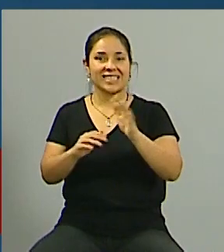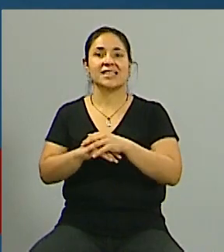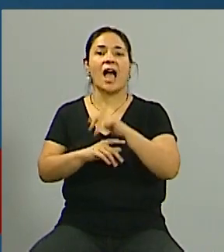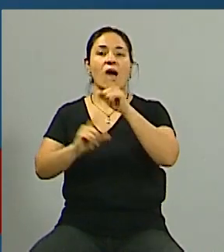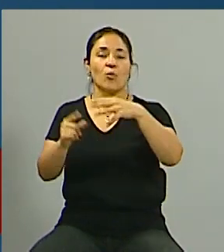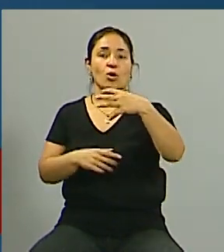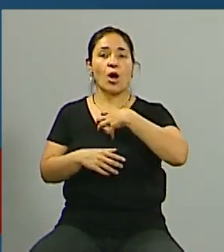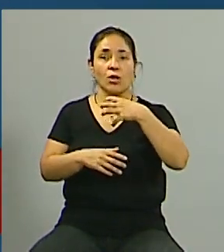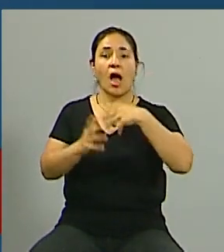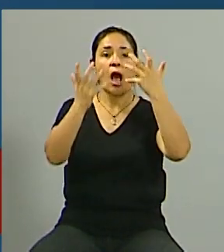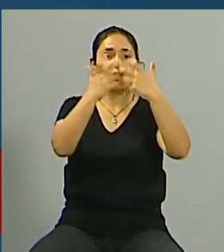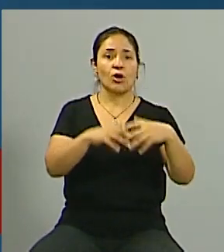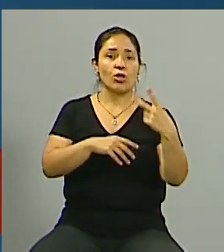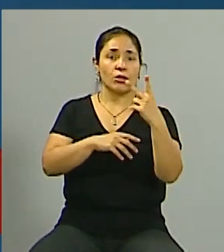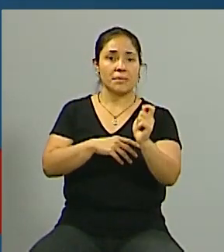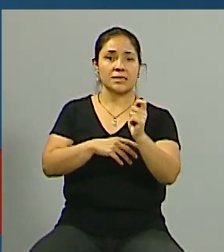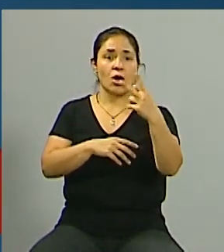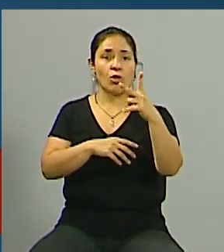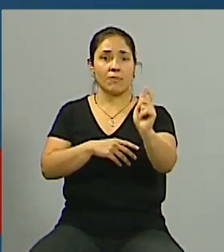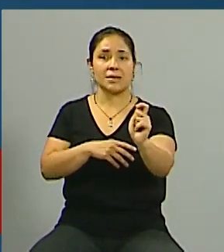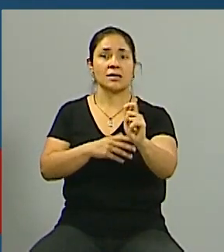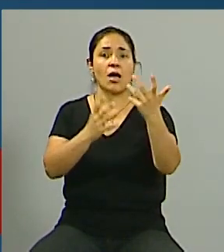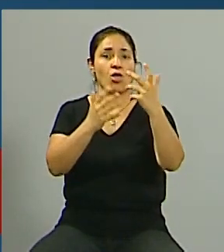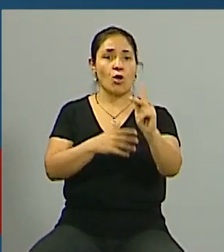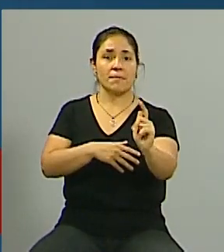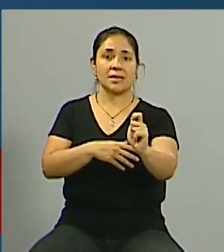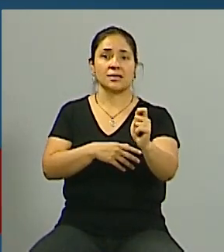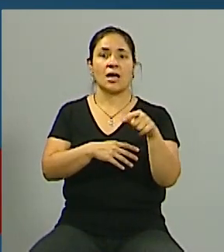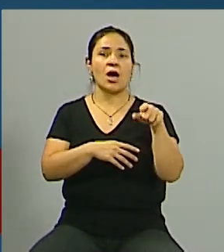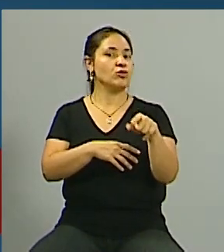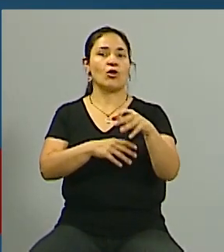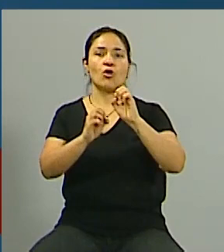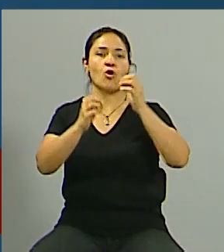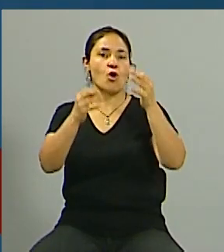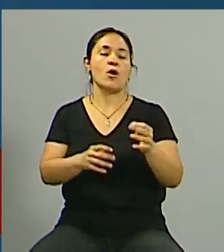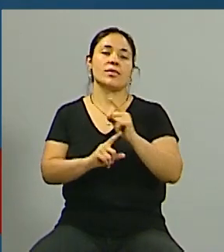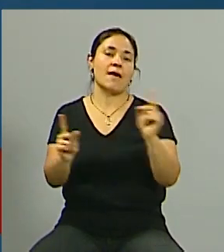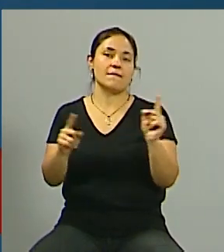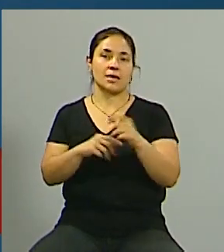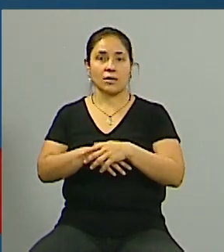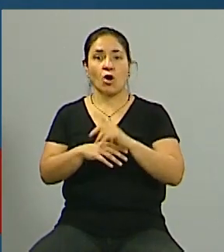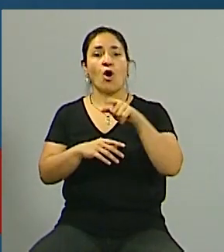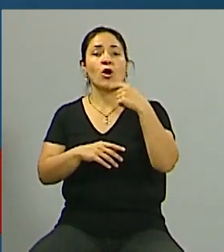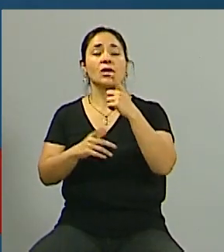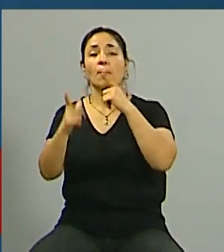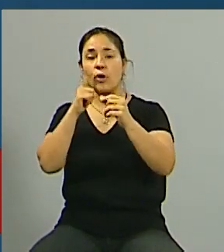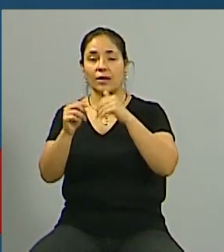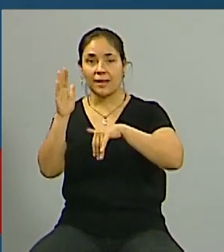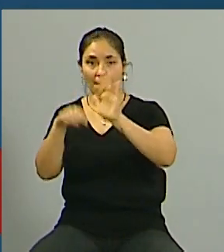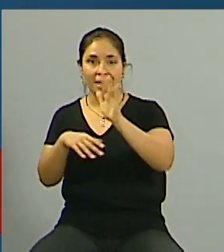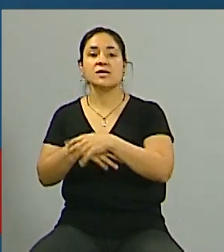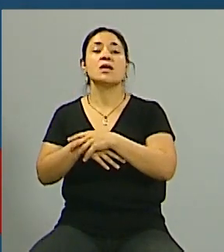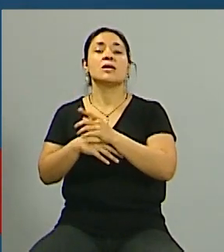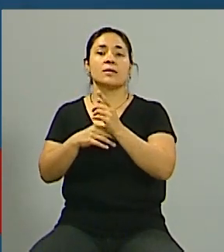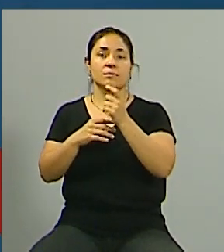propietarios que acuerdan cada dos meses el canon locativo cuando eso no correspondía la otra de las quejas más comunes por ejemplo